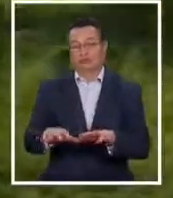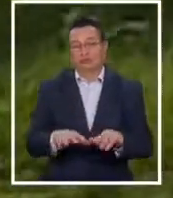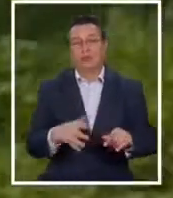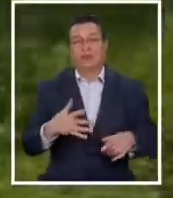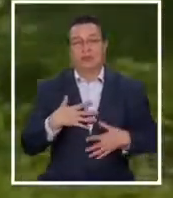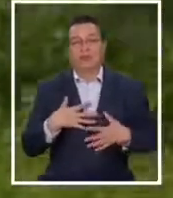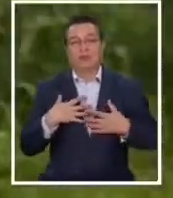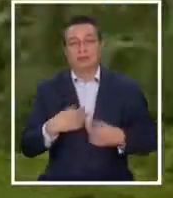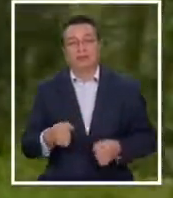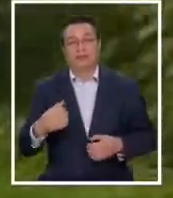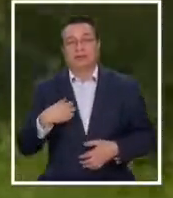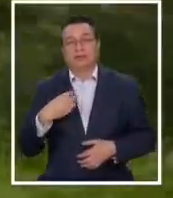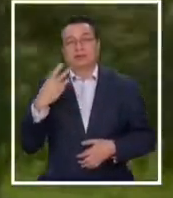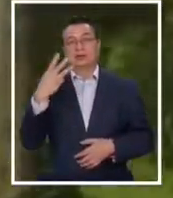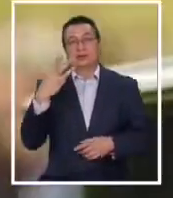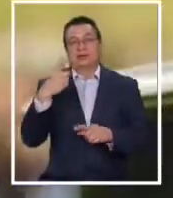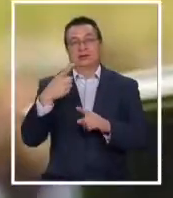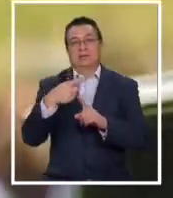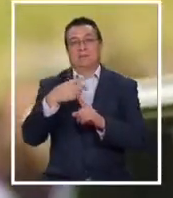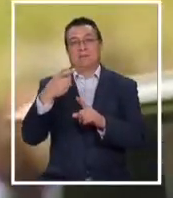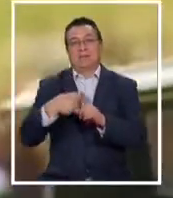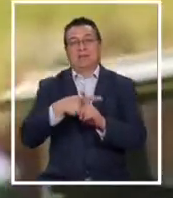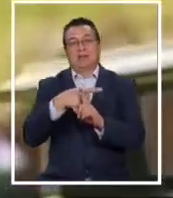por tres y medio meses.